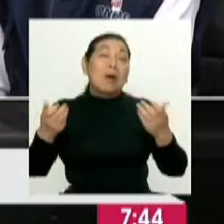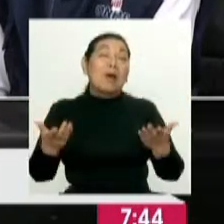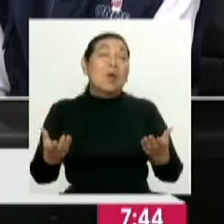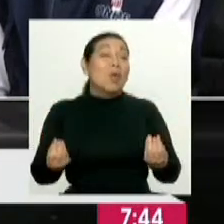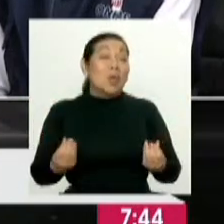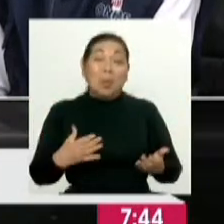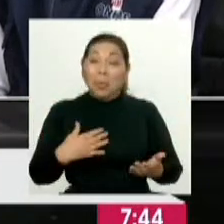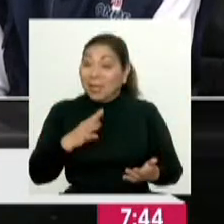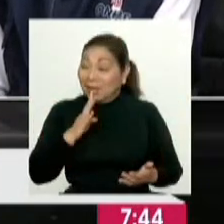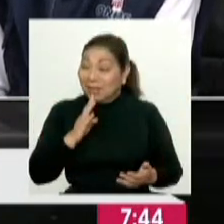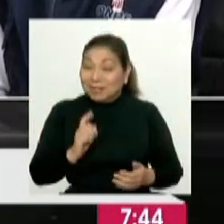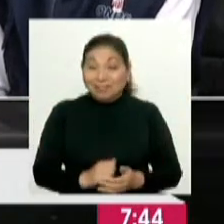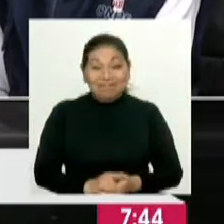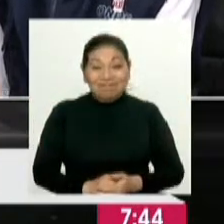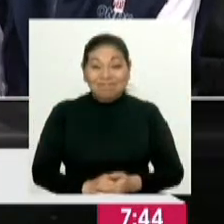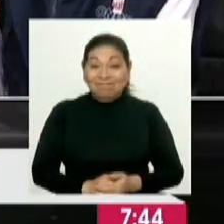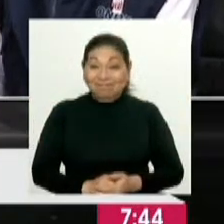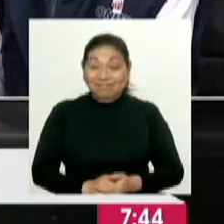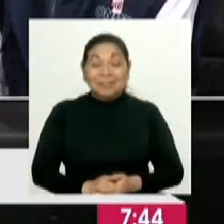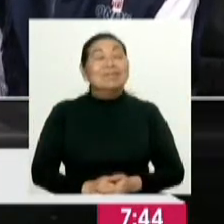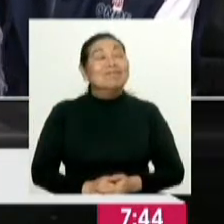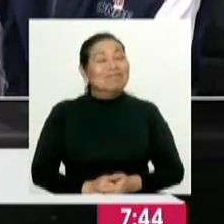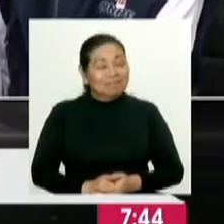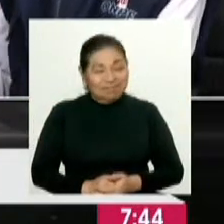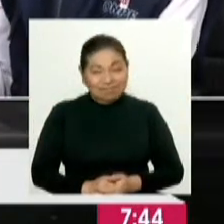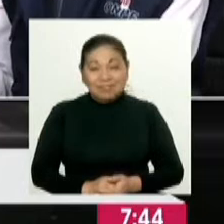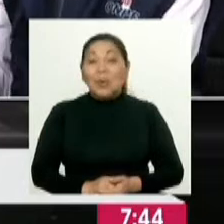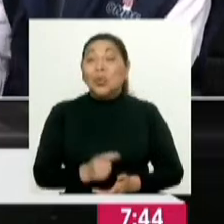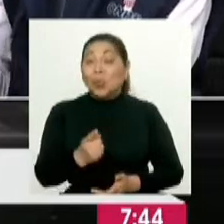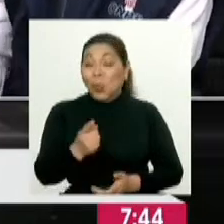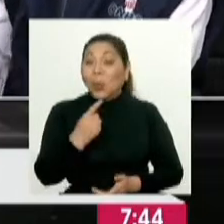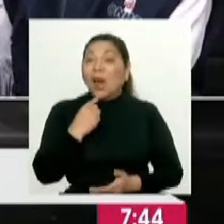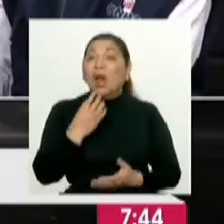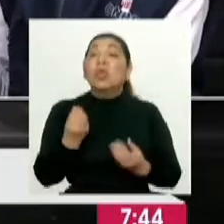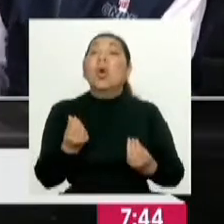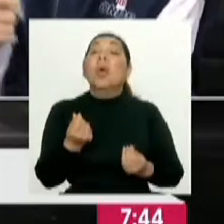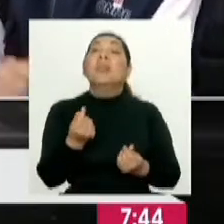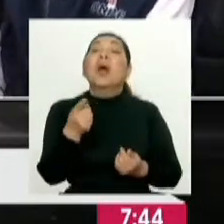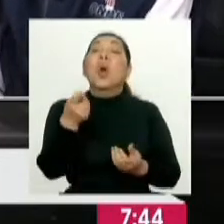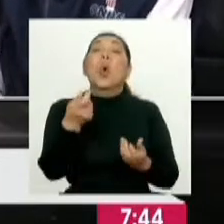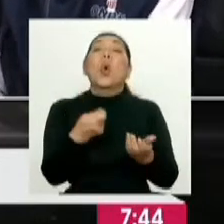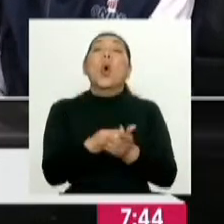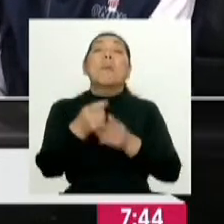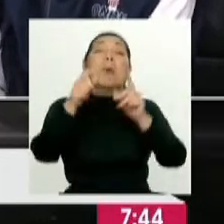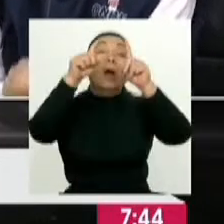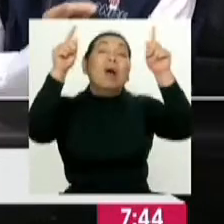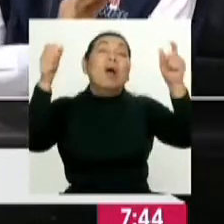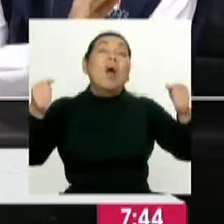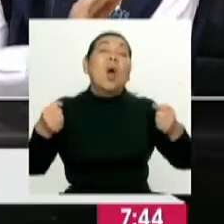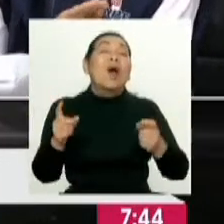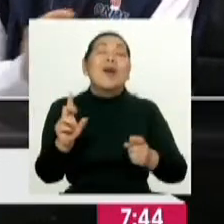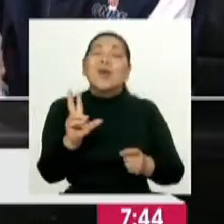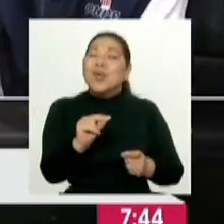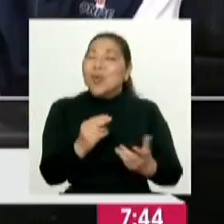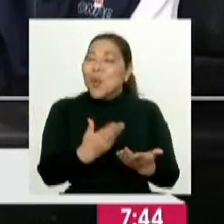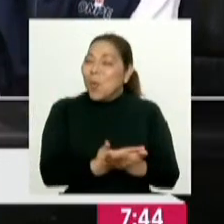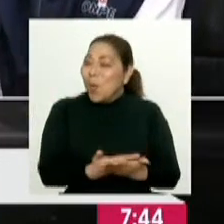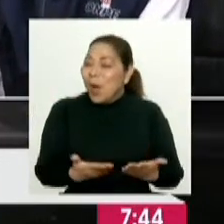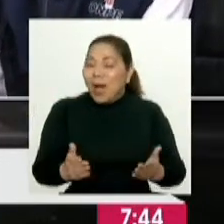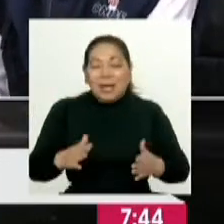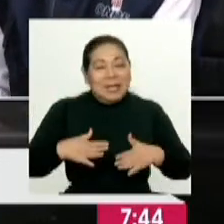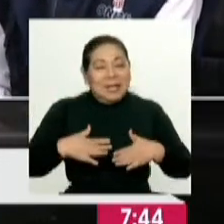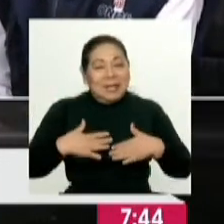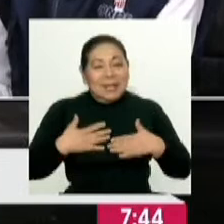sustento, ¿no lo puedo declarar? Tiene, nosotros tenemos que saber de dónde ha salido ese recurso. No hay ninguna